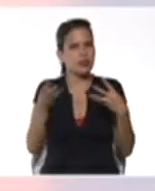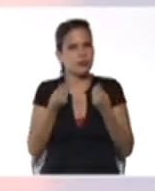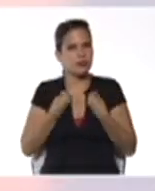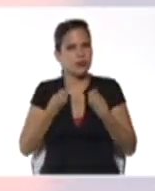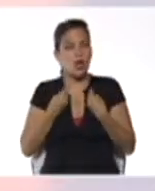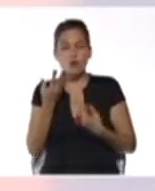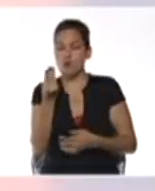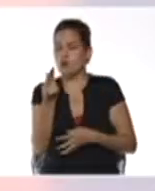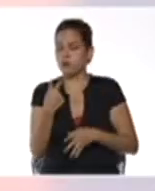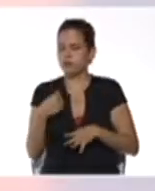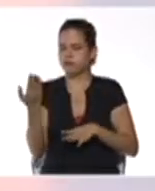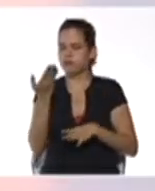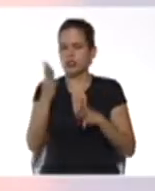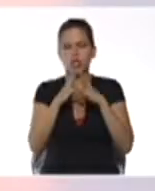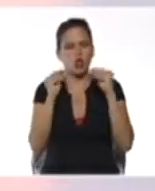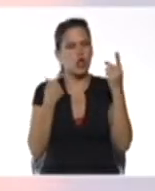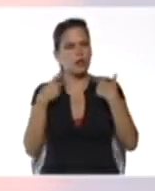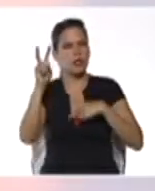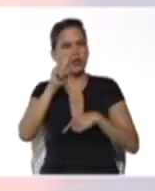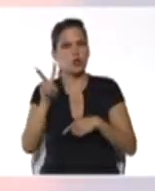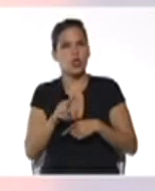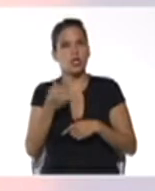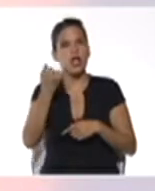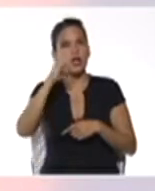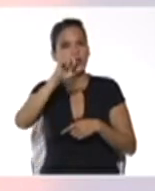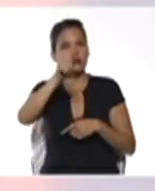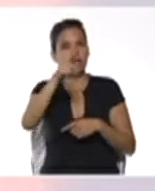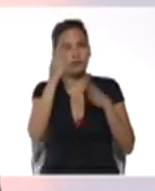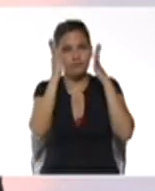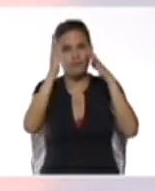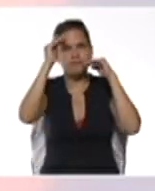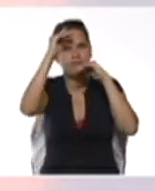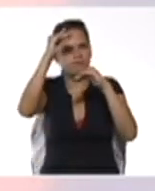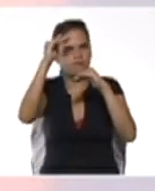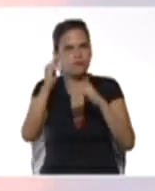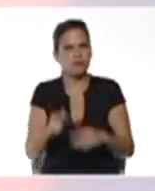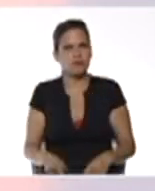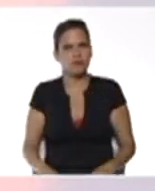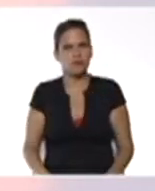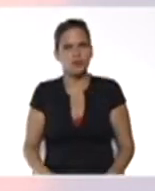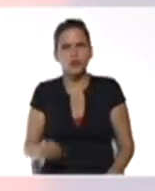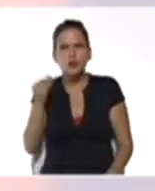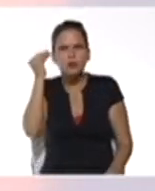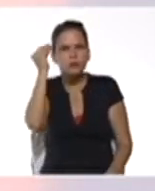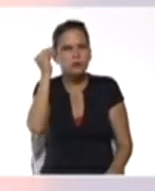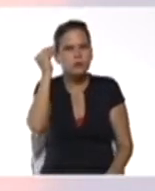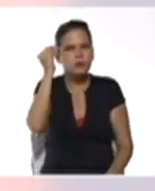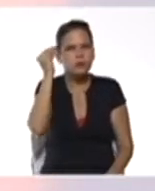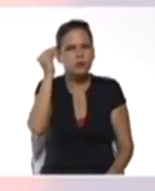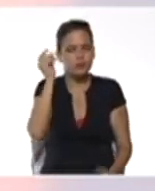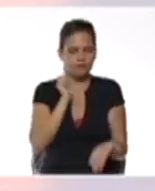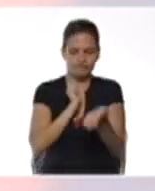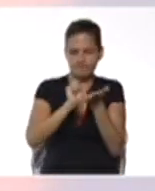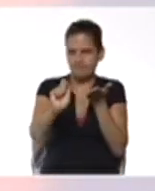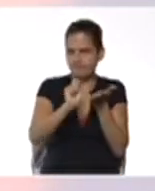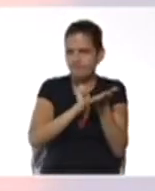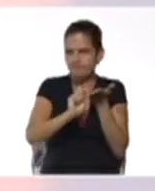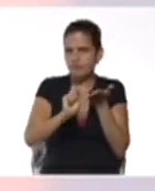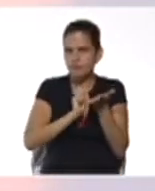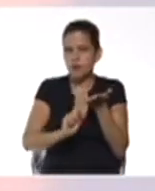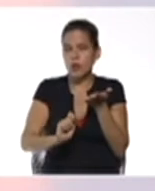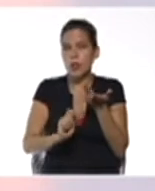la Vida es muy importante que toda Venezuela esté allí muy atenta, muy concentrada con papel y lápiz